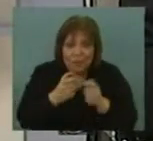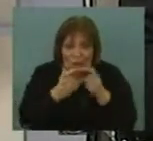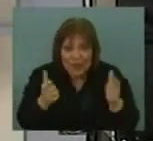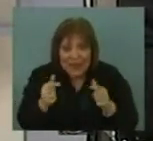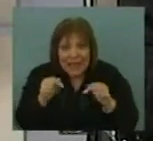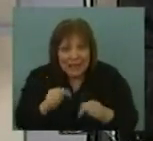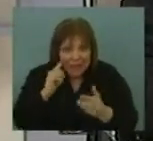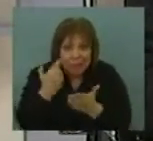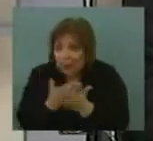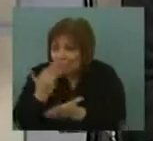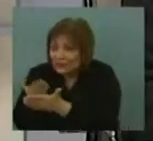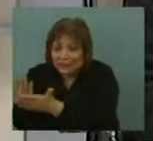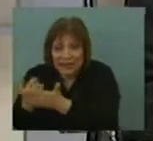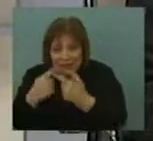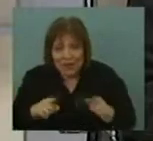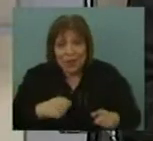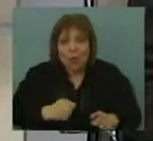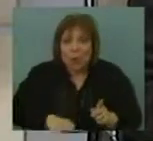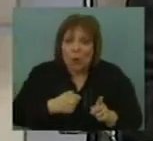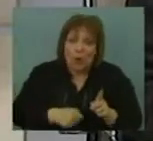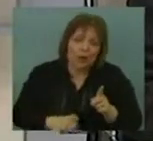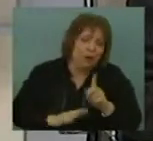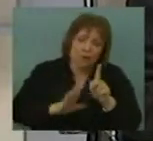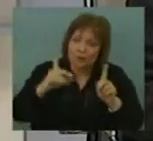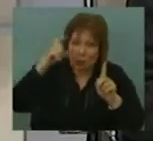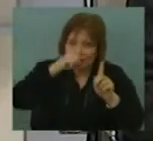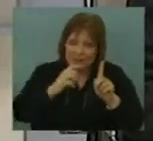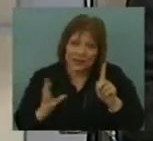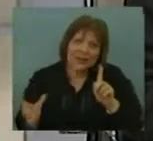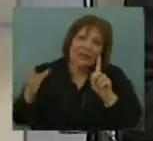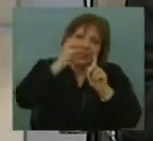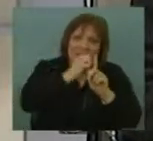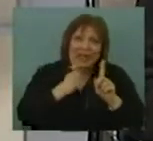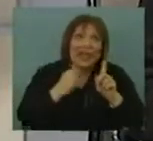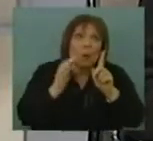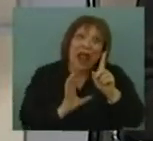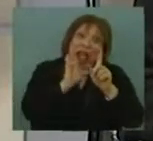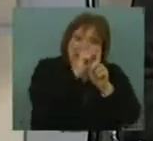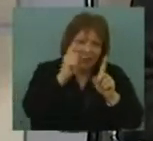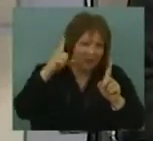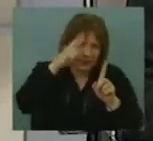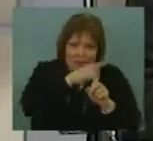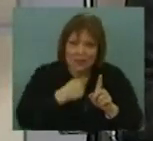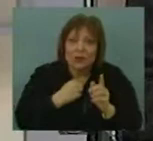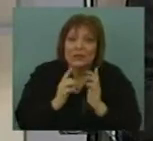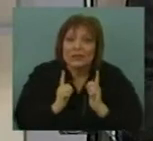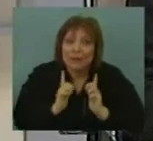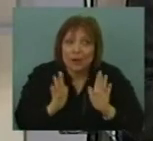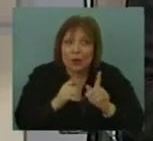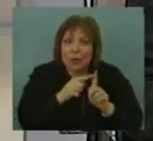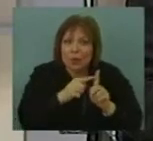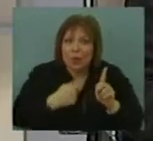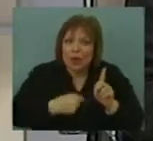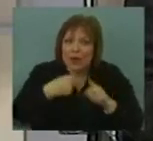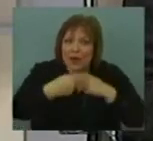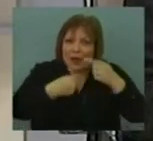parte de propuestas distintas. Mujica ha sido un paradigma difícil de equiparar, y yo soy de los que espera que Mujica no se pierda en términos